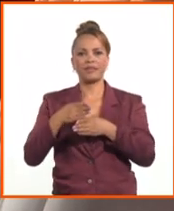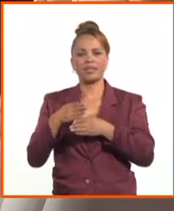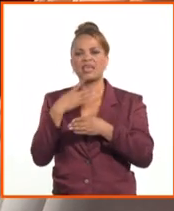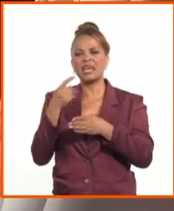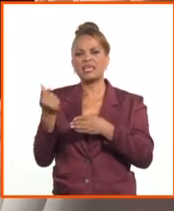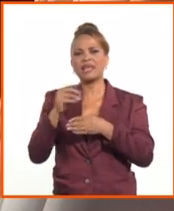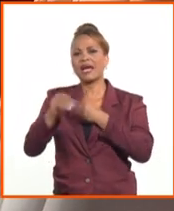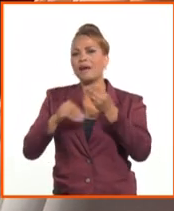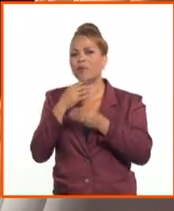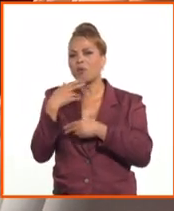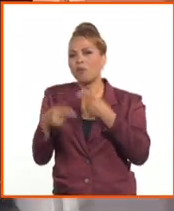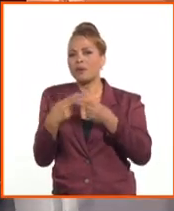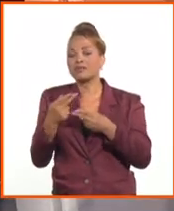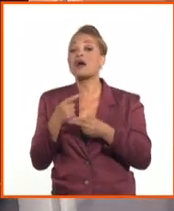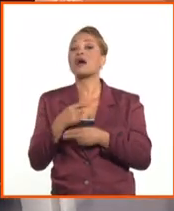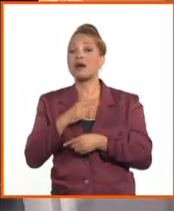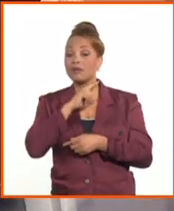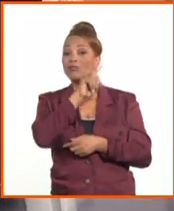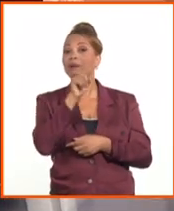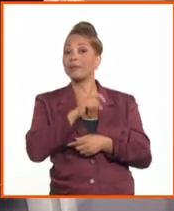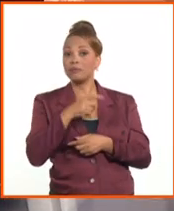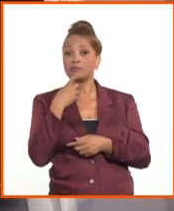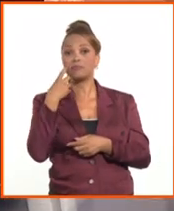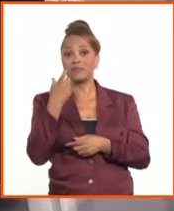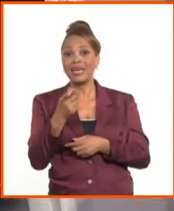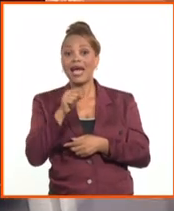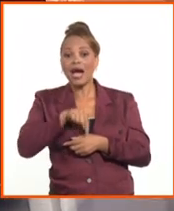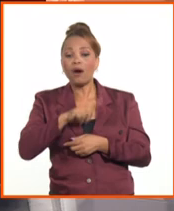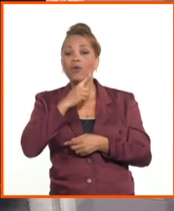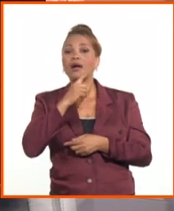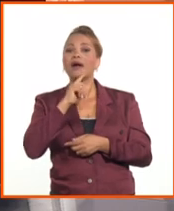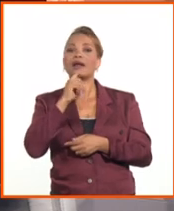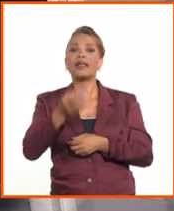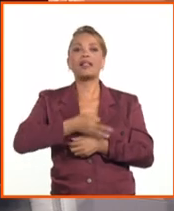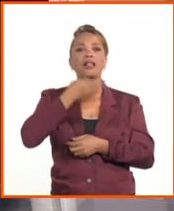cambio? Esa es una pregunta importante, ahora estamos hablando de un mercado cambiario que está,